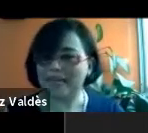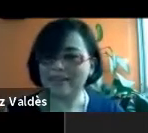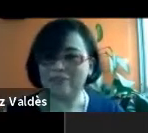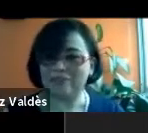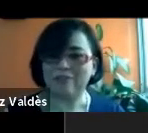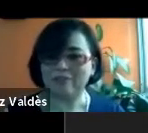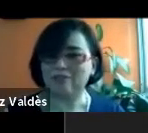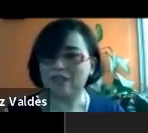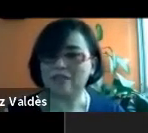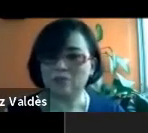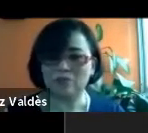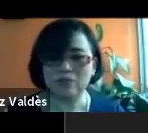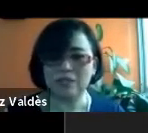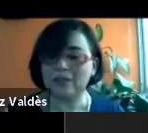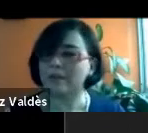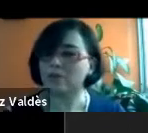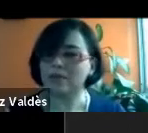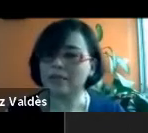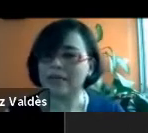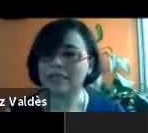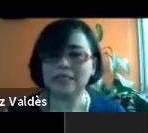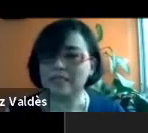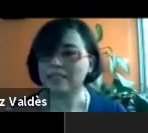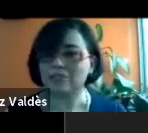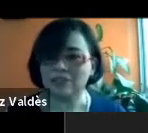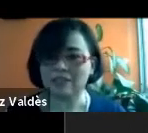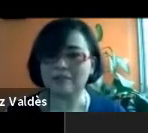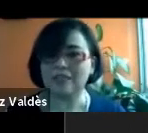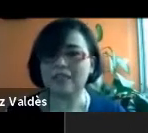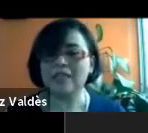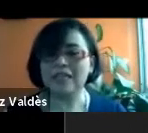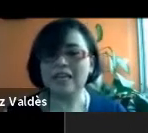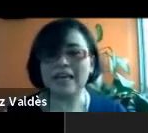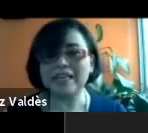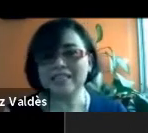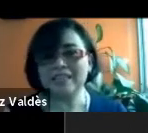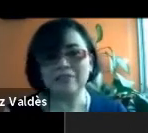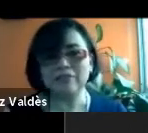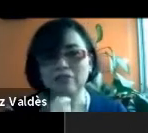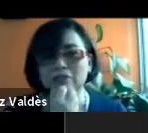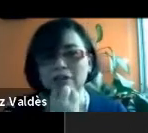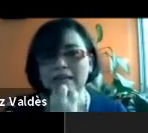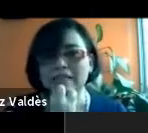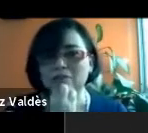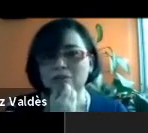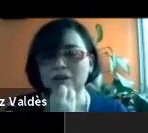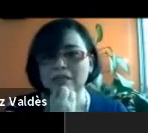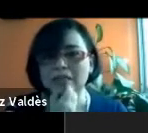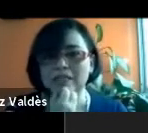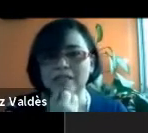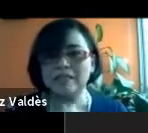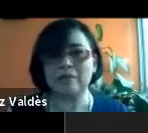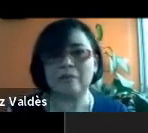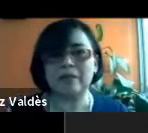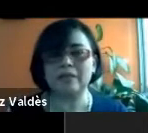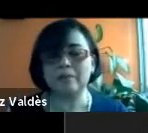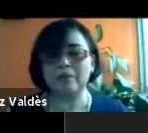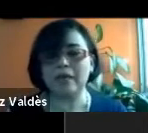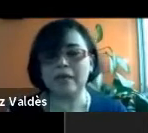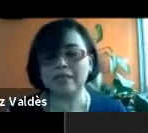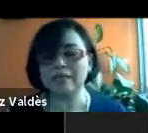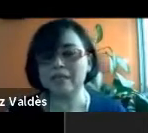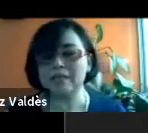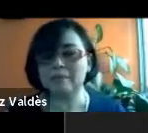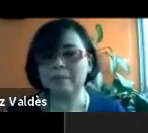multiplicando, ¿no? Nos dan unos, y de verdad tú entregas y entregas y no se termina. Aquí esta foto, es un collage que les quise compartir,